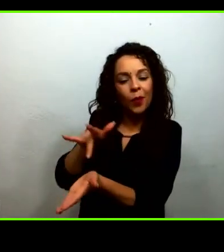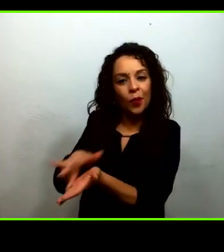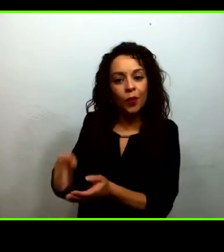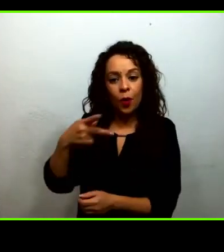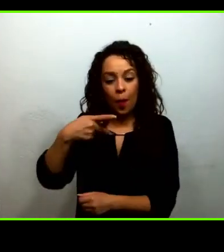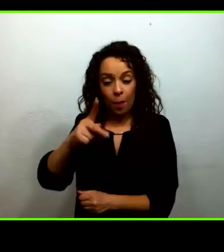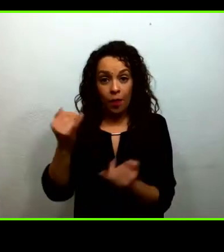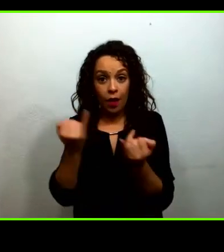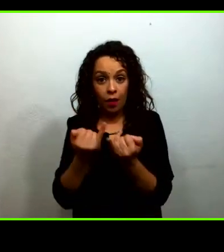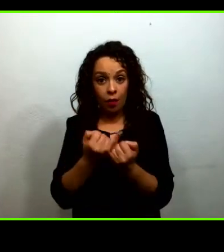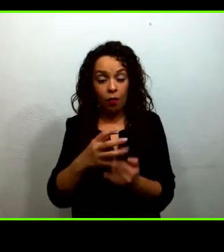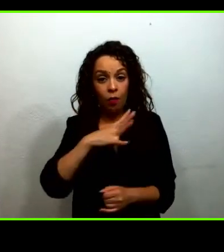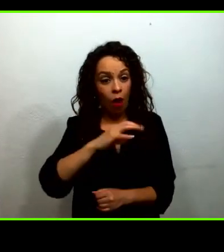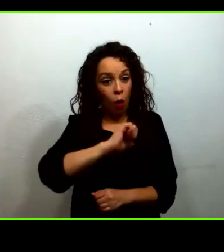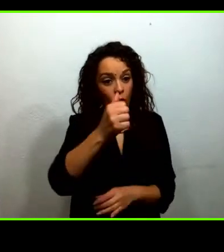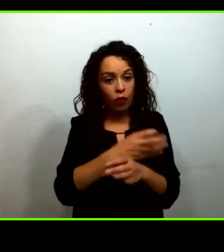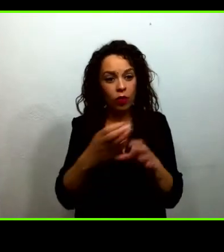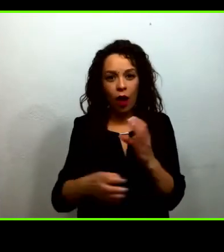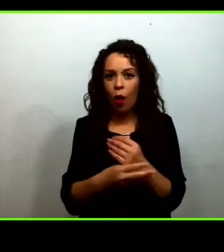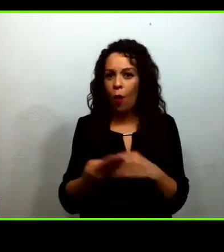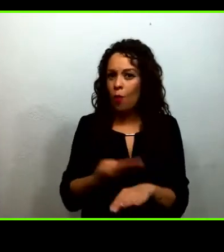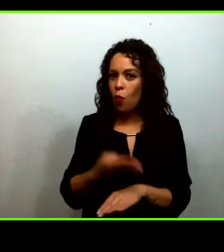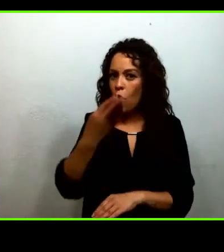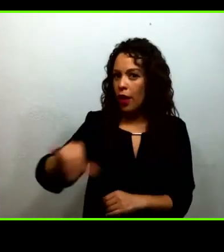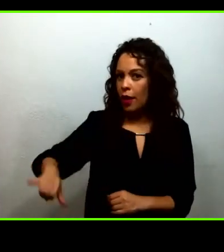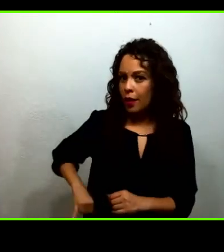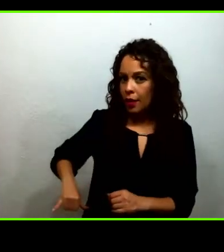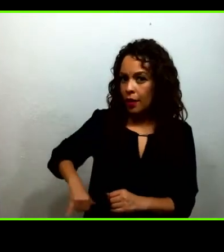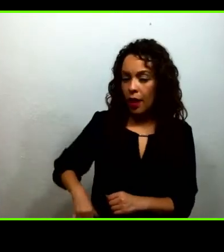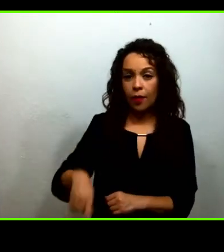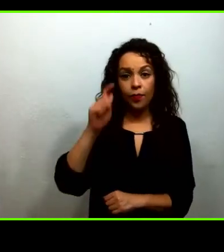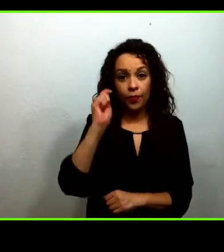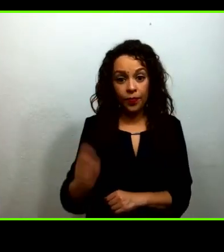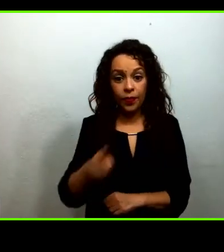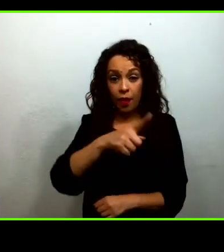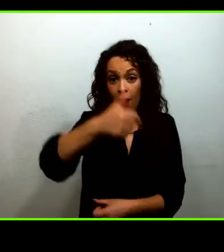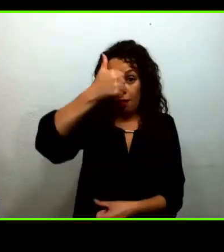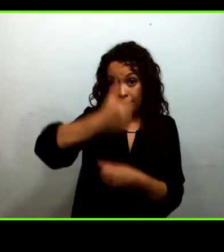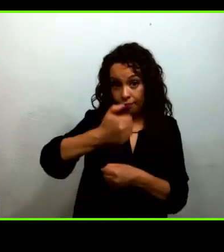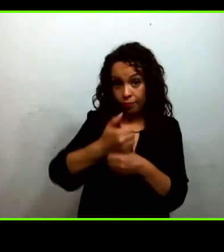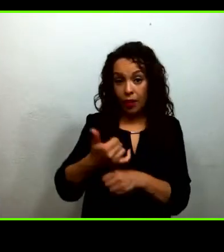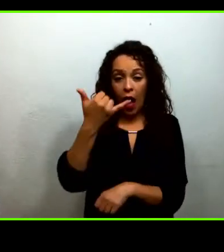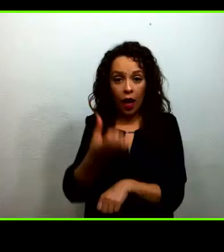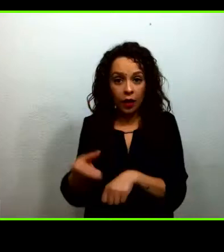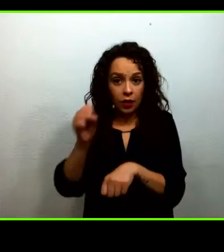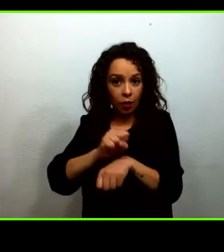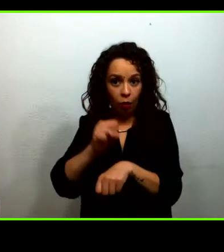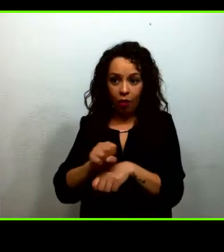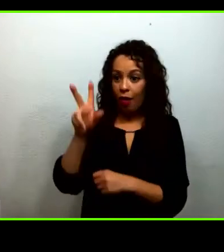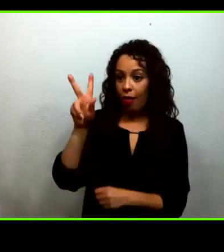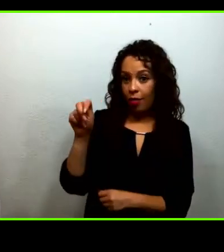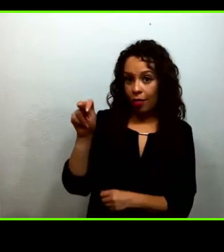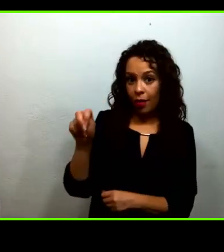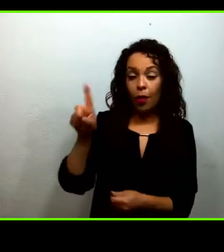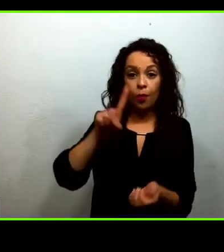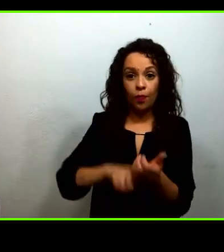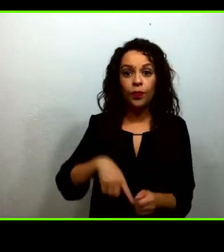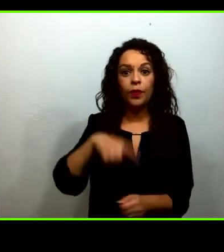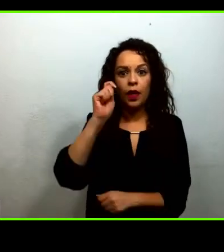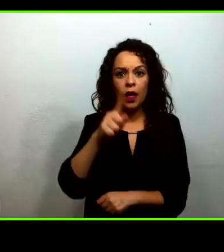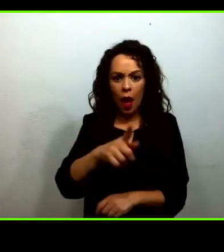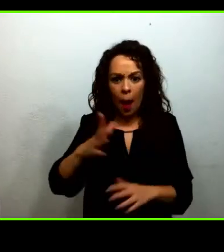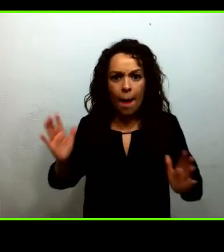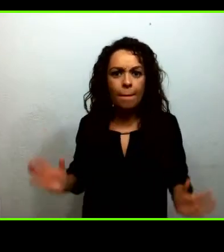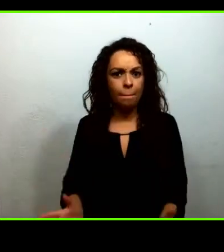trabajo articulado entre primaria y telesecundaria y hemos de decir aquí también impulsado por este trabajo de